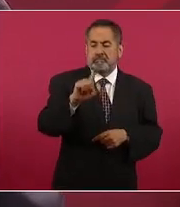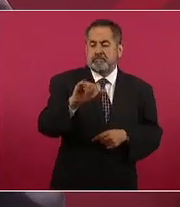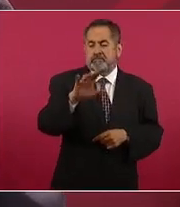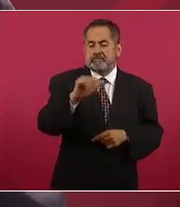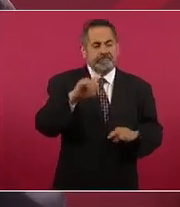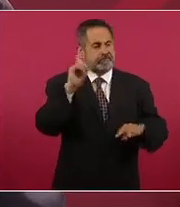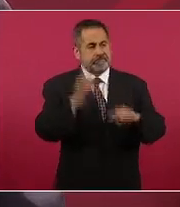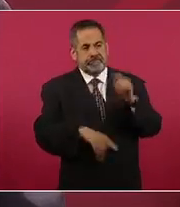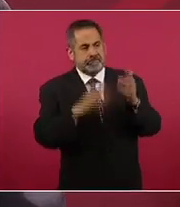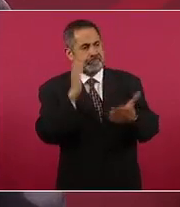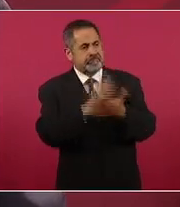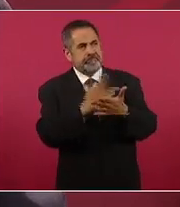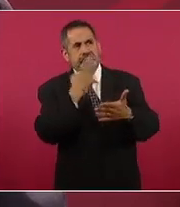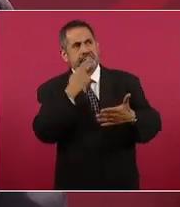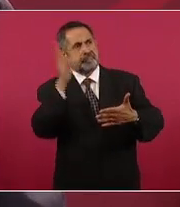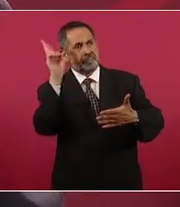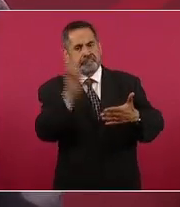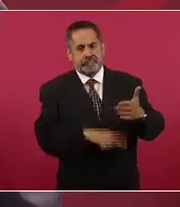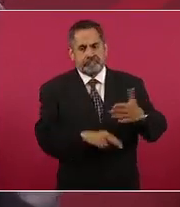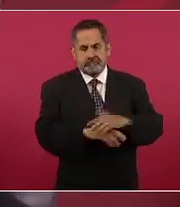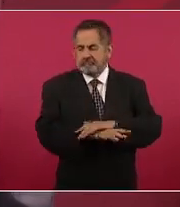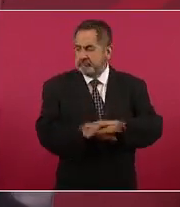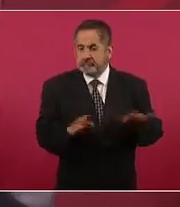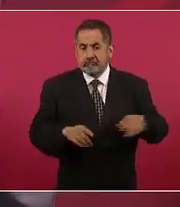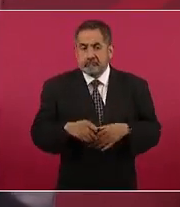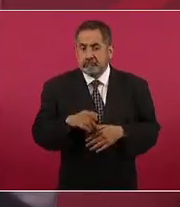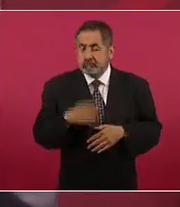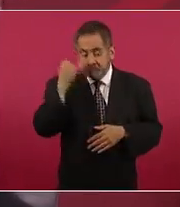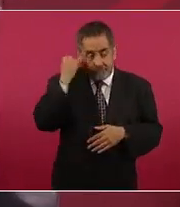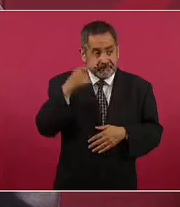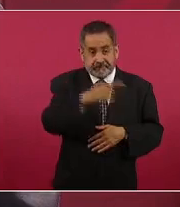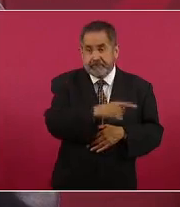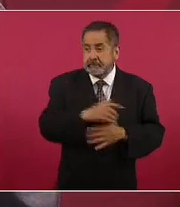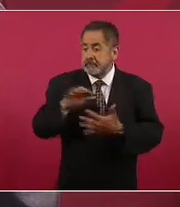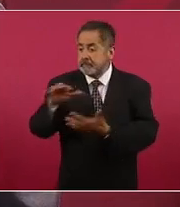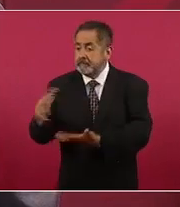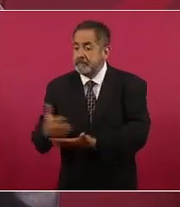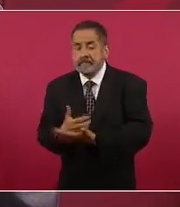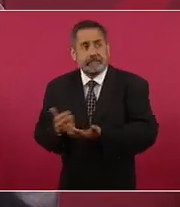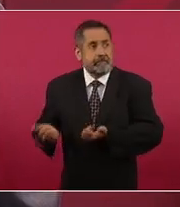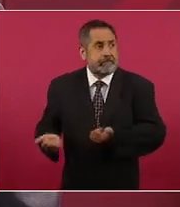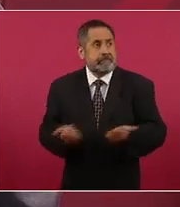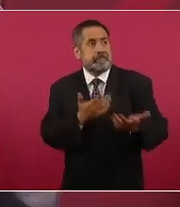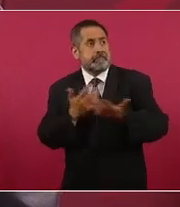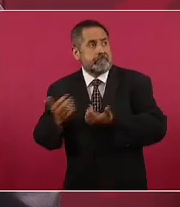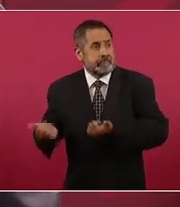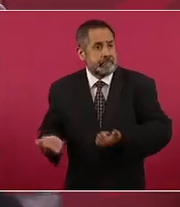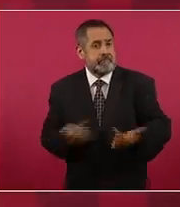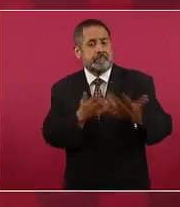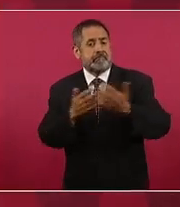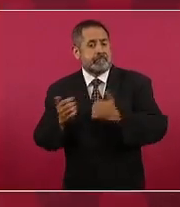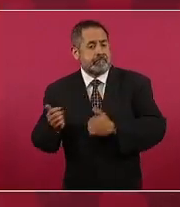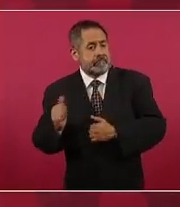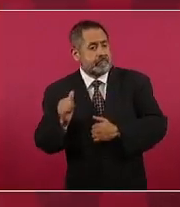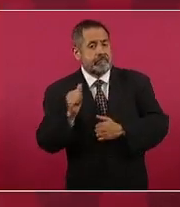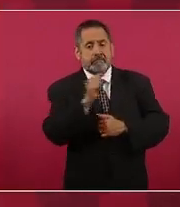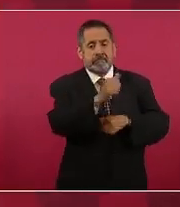material para construir carreteras en Estados Unidos